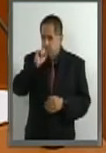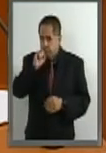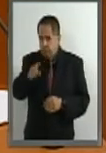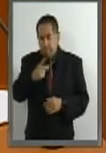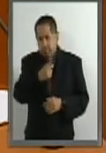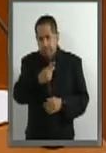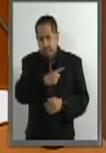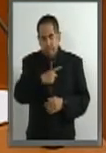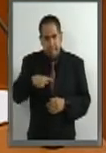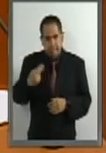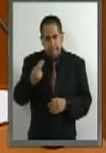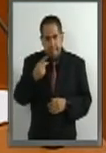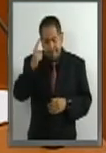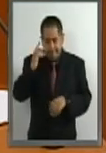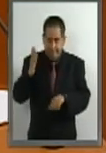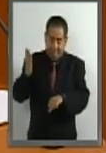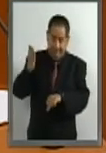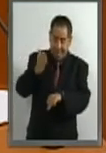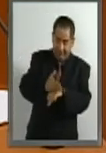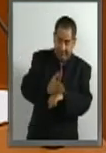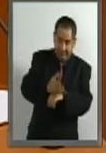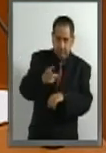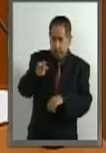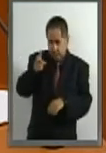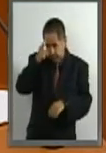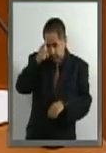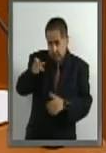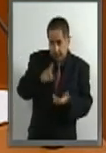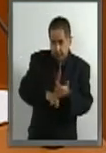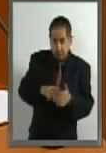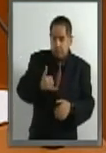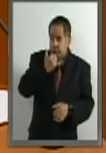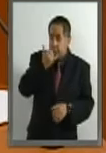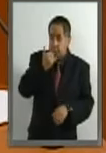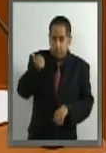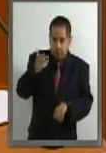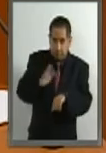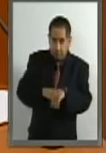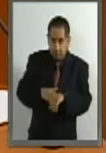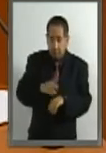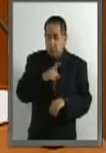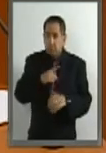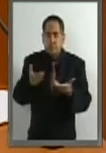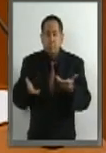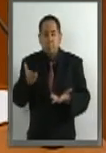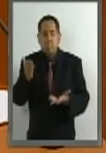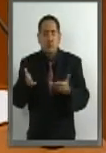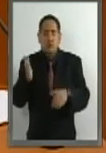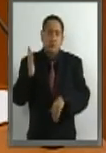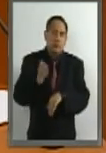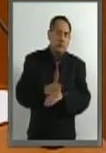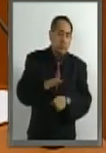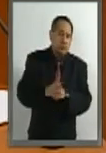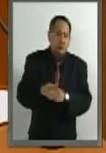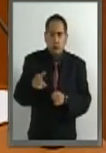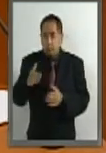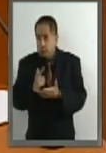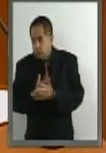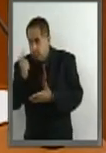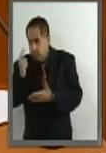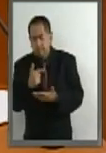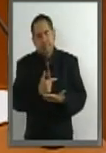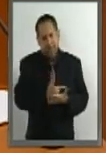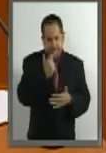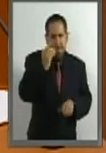pertinente mencionar que toda sanción que se imponga como consecuencia de una conducta debe ser proporcional, debe ser sujeta a los principios de